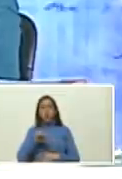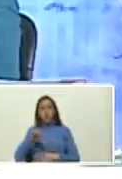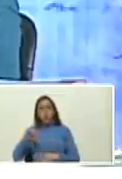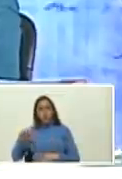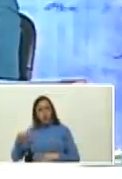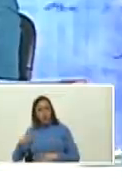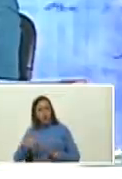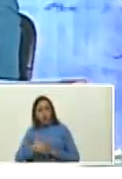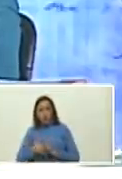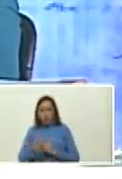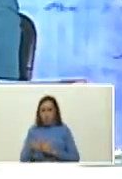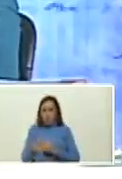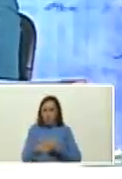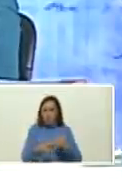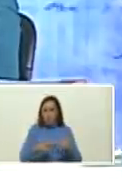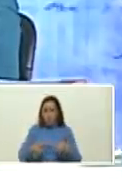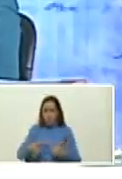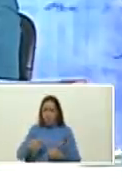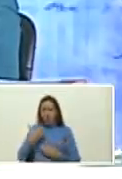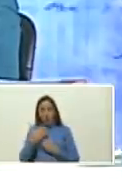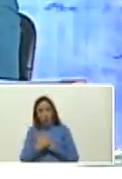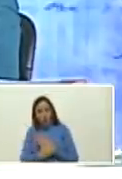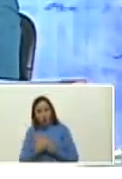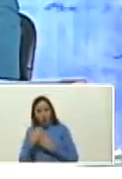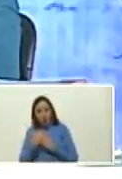como pocos con mi cariño